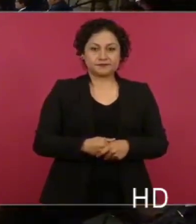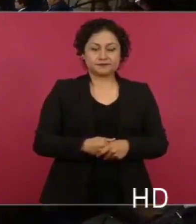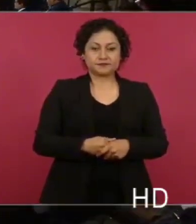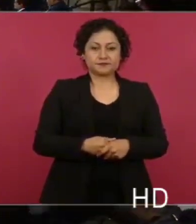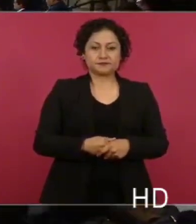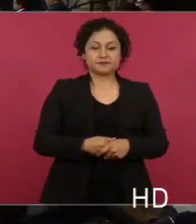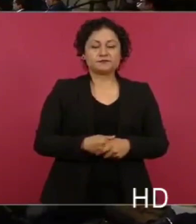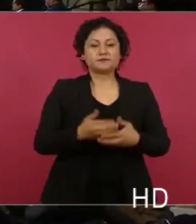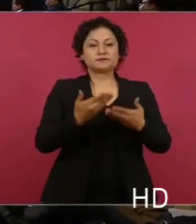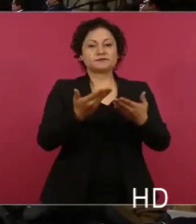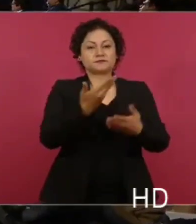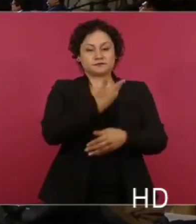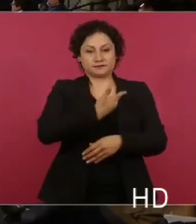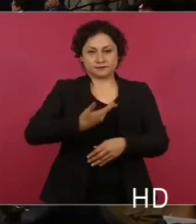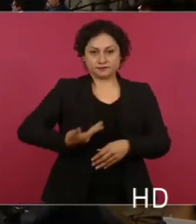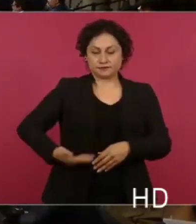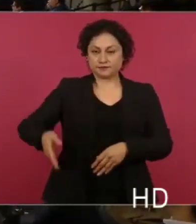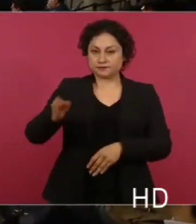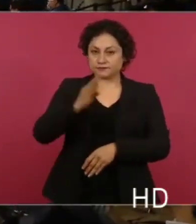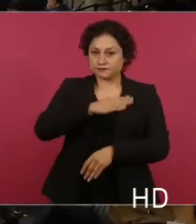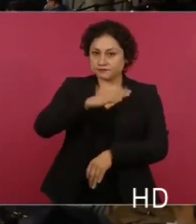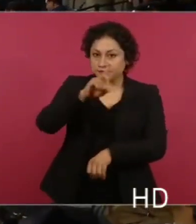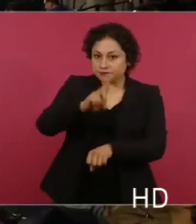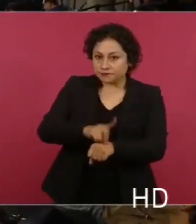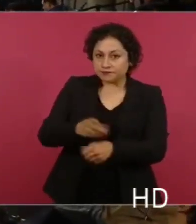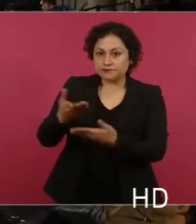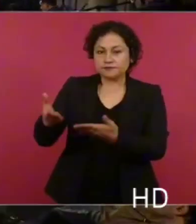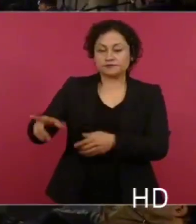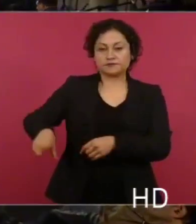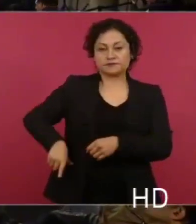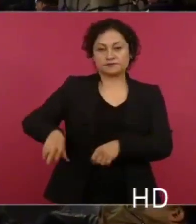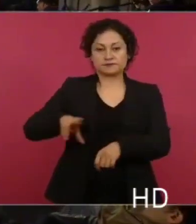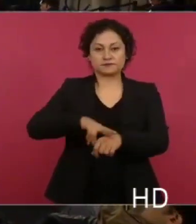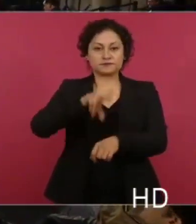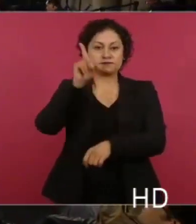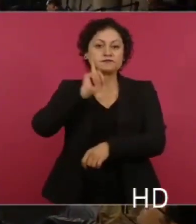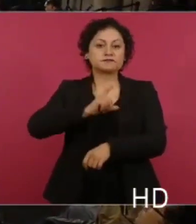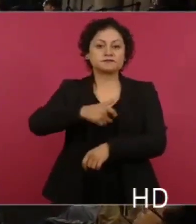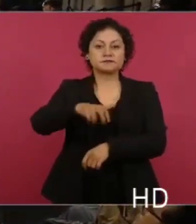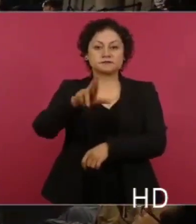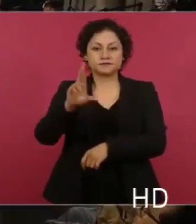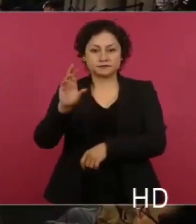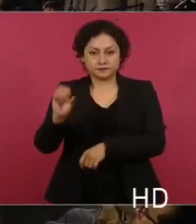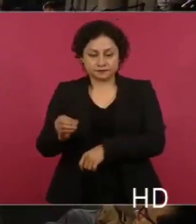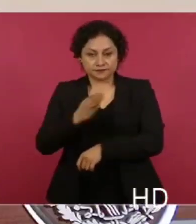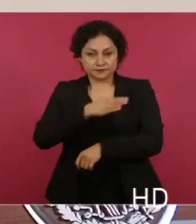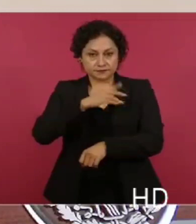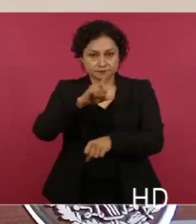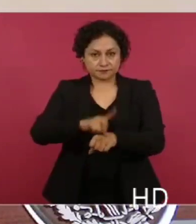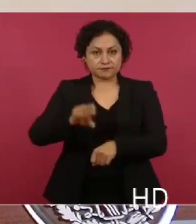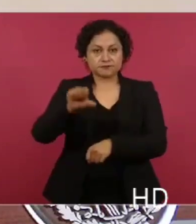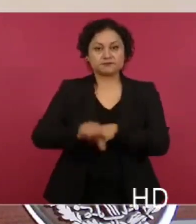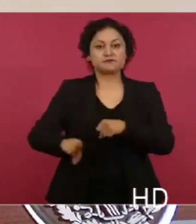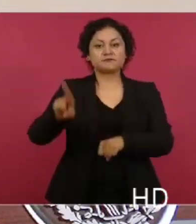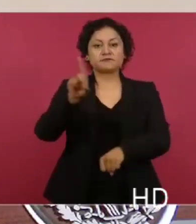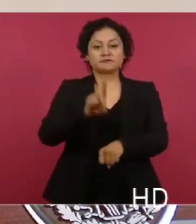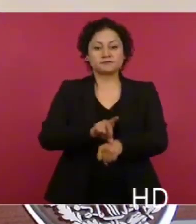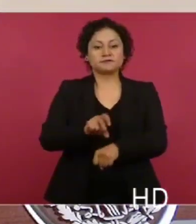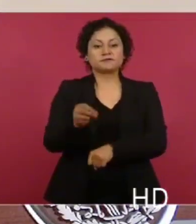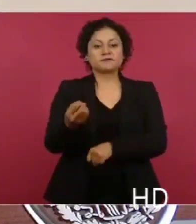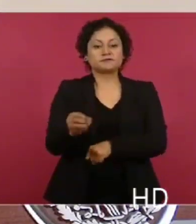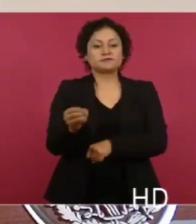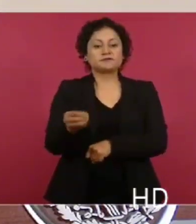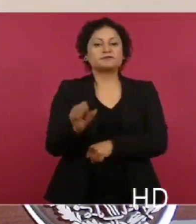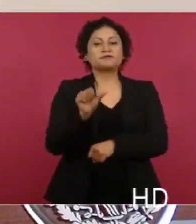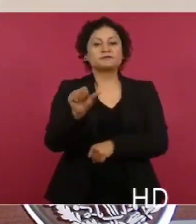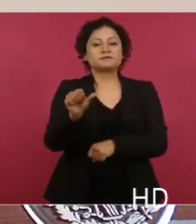Señor presidente, muy buenos días, gobernadora de Quintana Roo, muy buenos días. Hoy lunes 16 de octubre, compañeras y compañeros